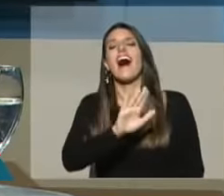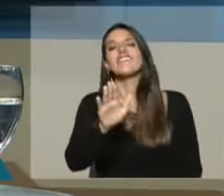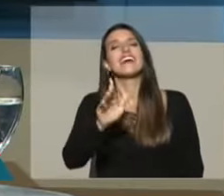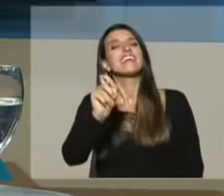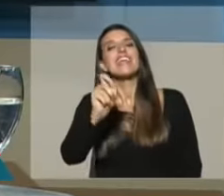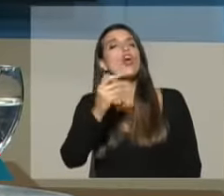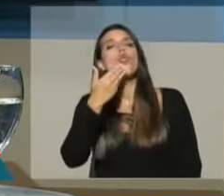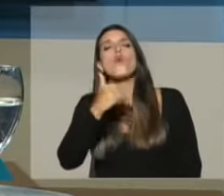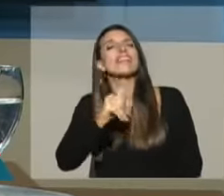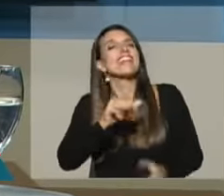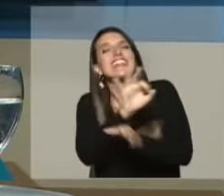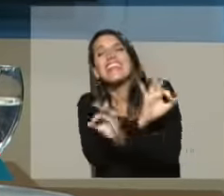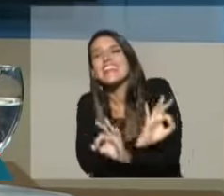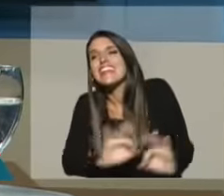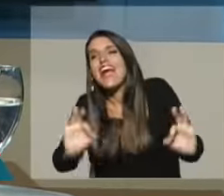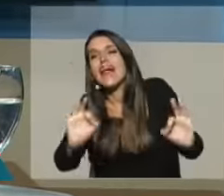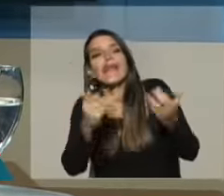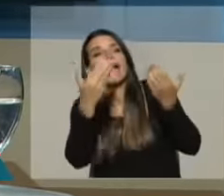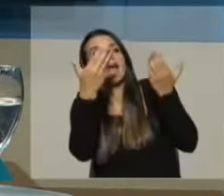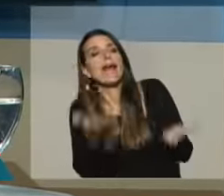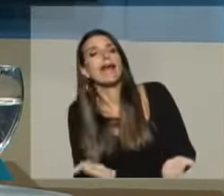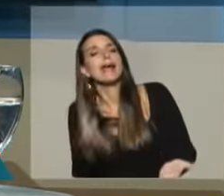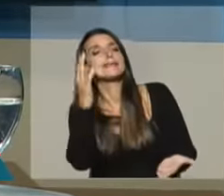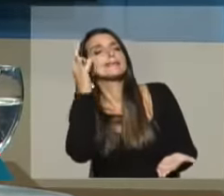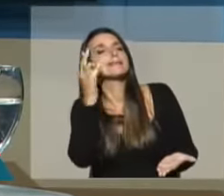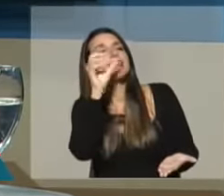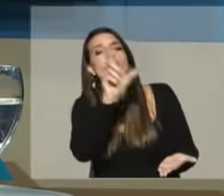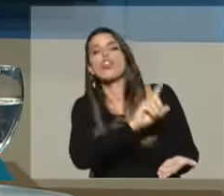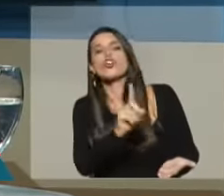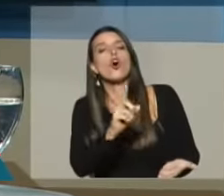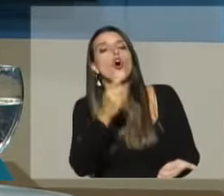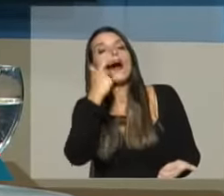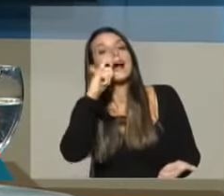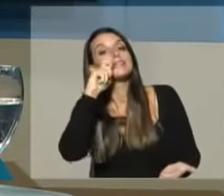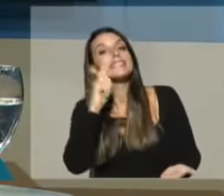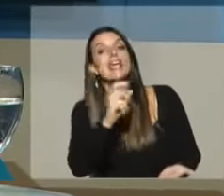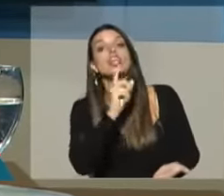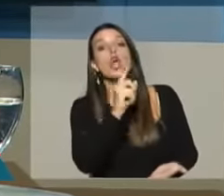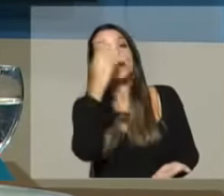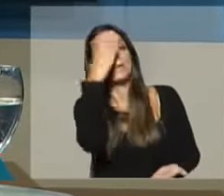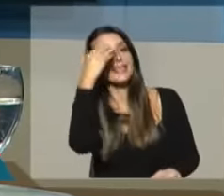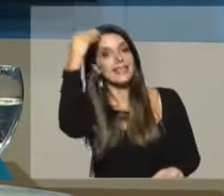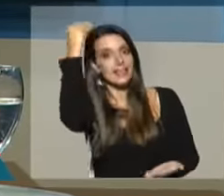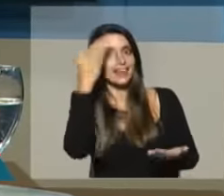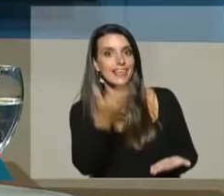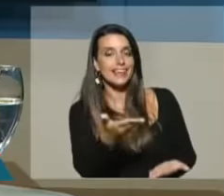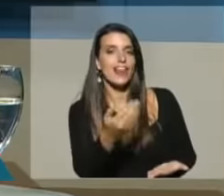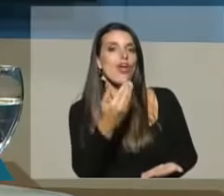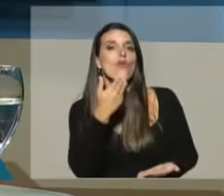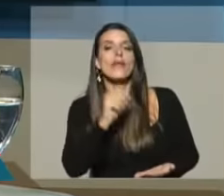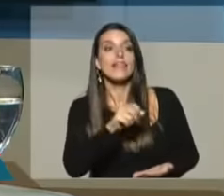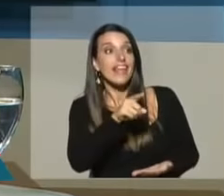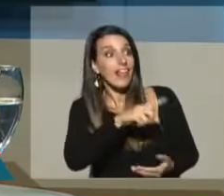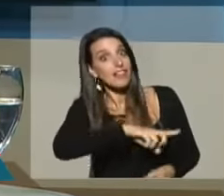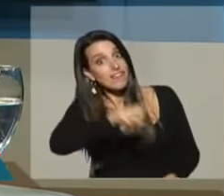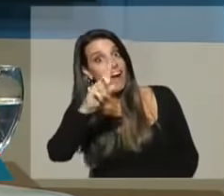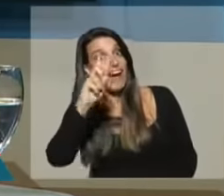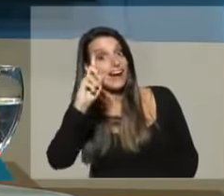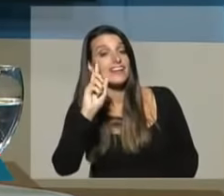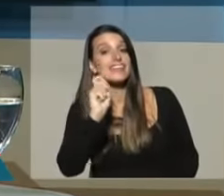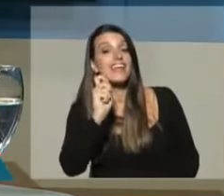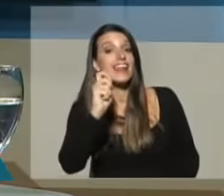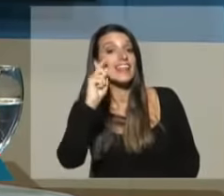nada es el señor Michelini. Yo le digo, dale con senador, no es senador, es señor. No entiende nada. Y el que tendría que ir al psicólogo es